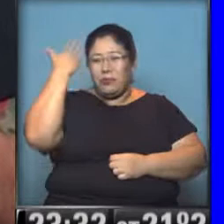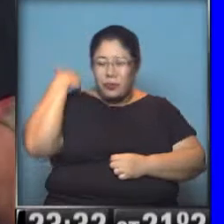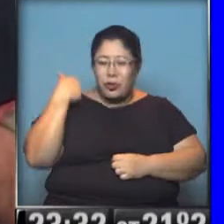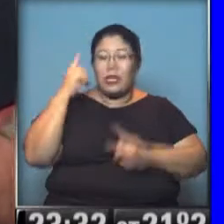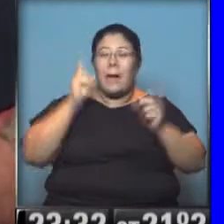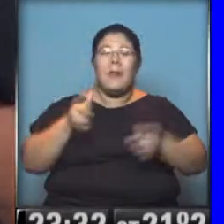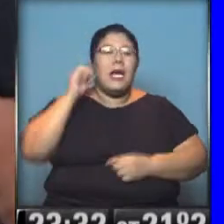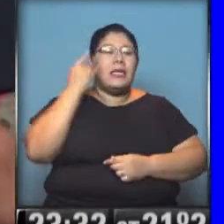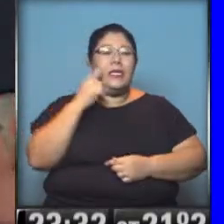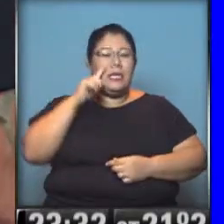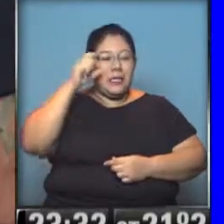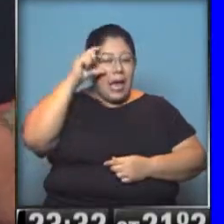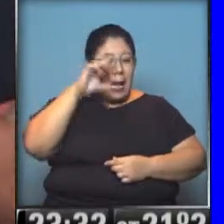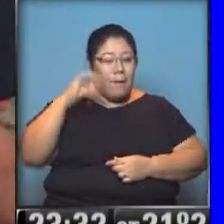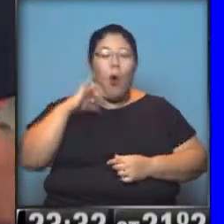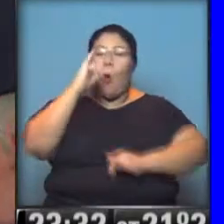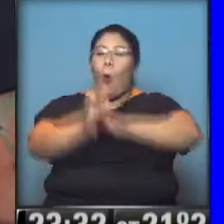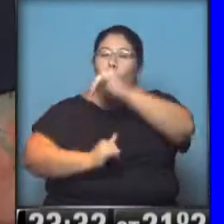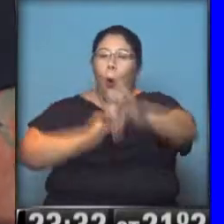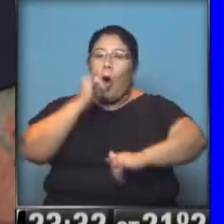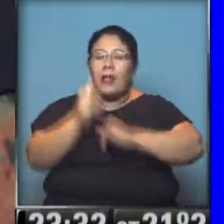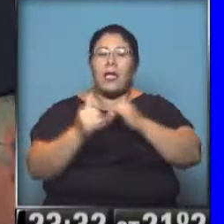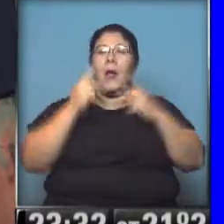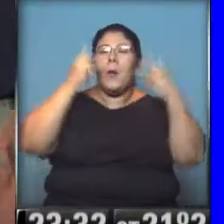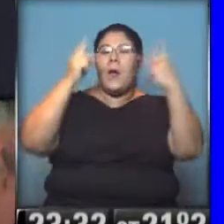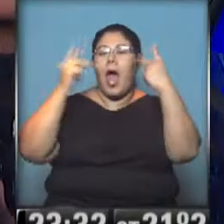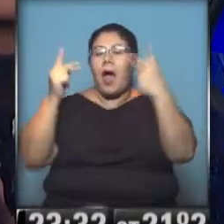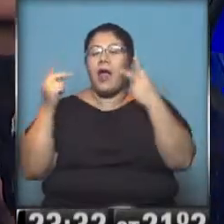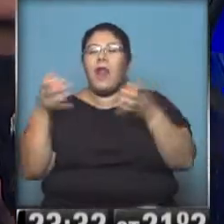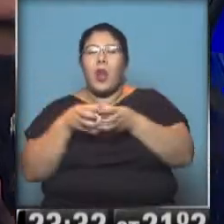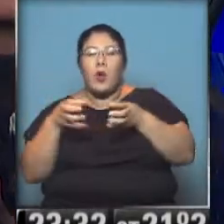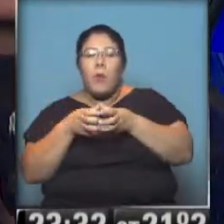Vean este fragmento del alucinante viaje de Patricio Rey.